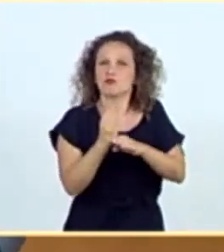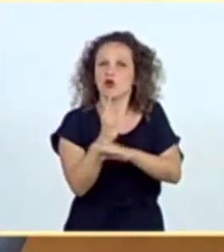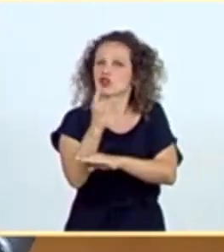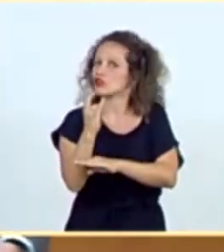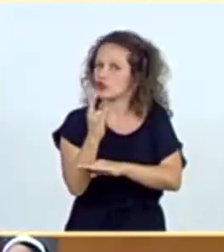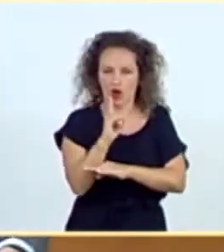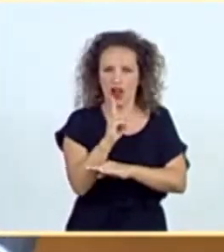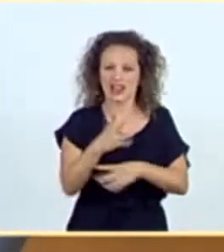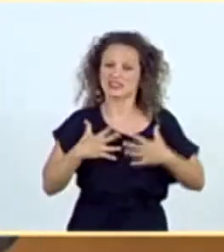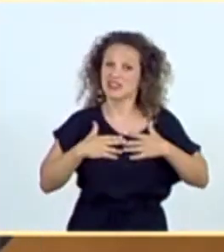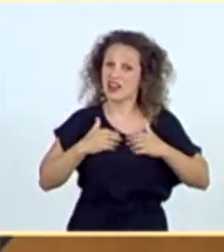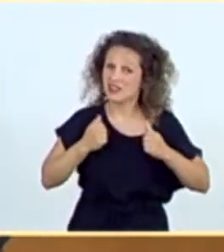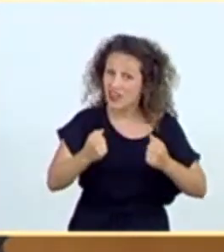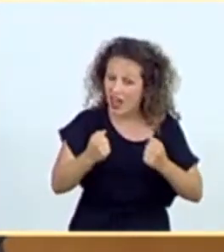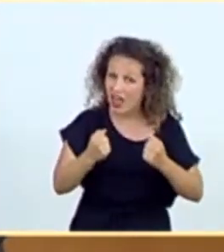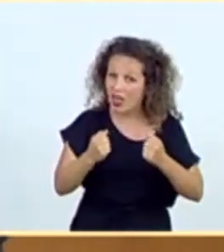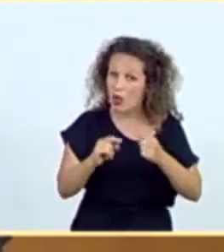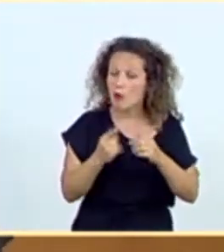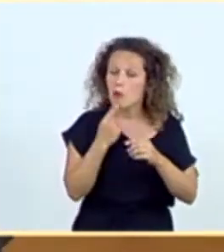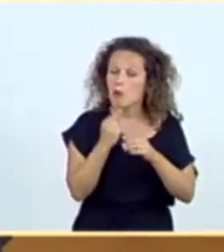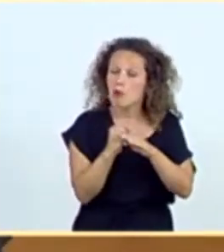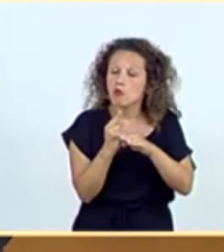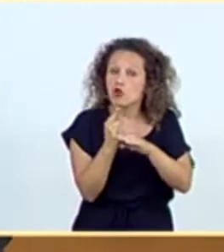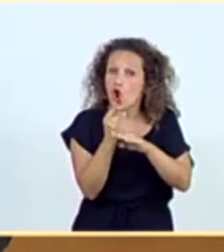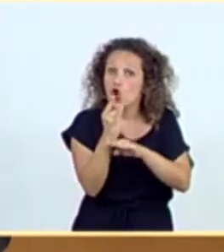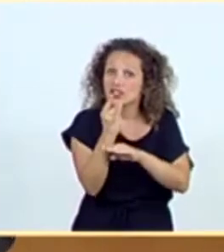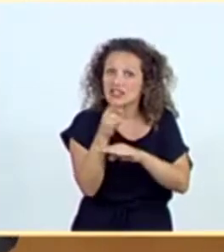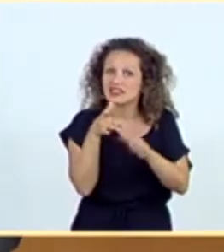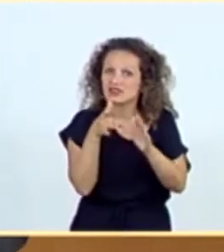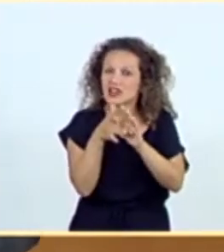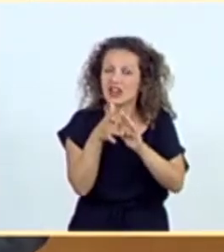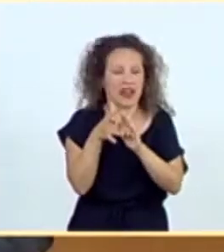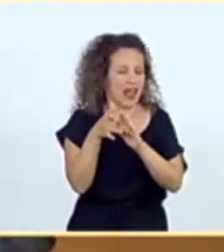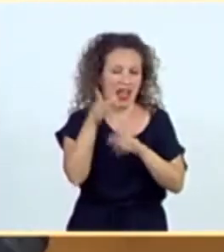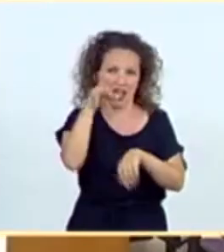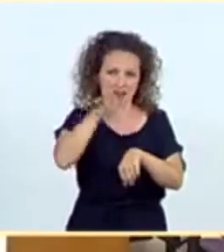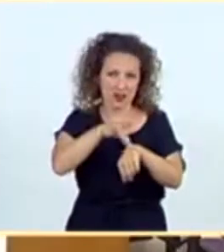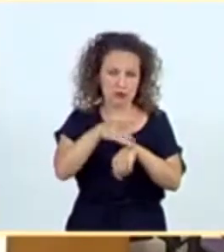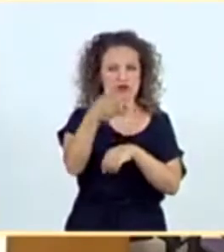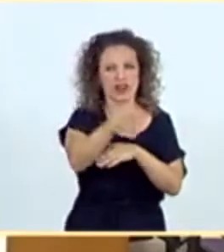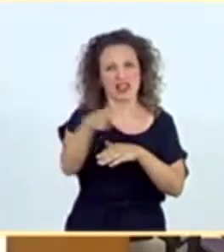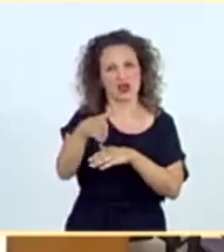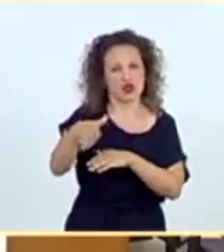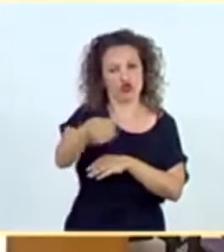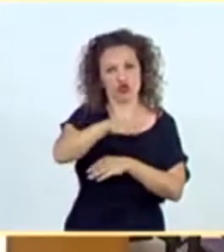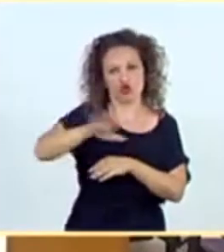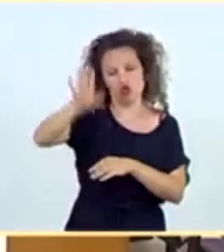estos rebrotes son enfermos y fallecidos en toda España. Gracias, señoría.